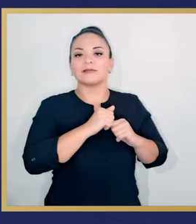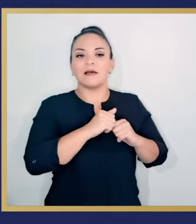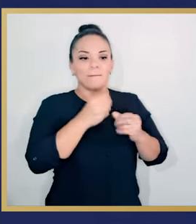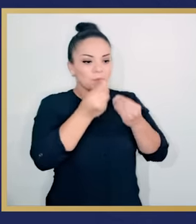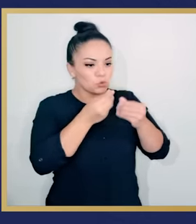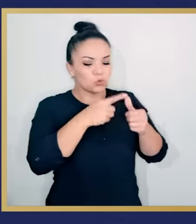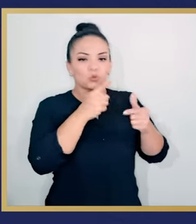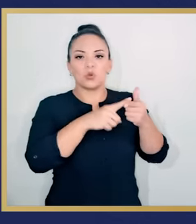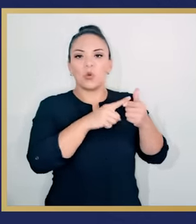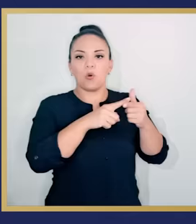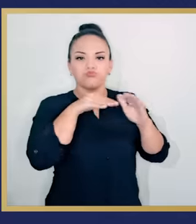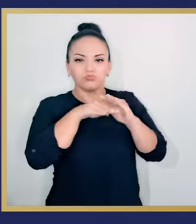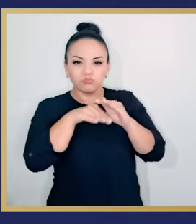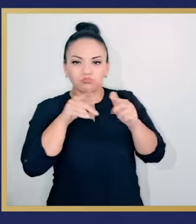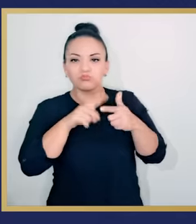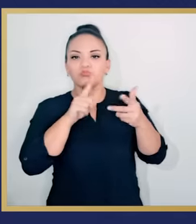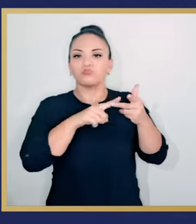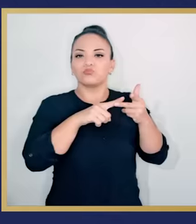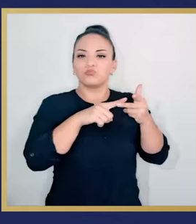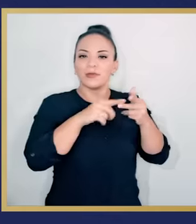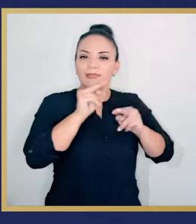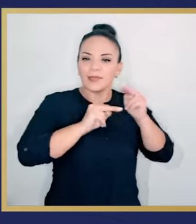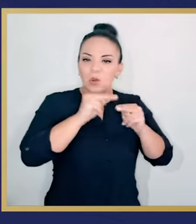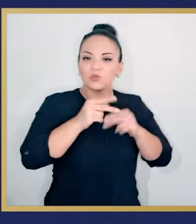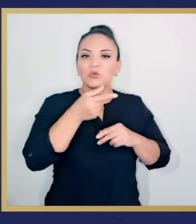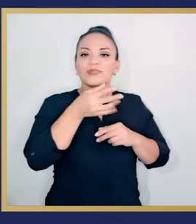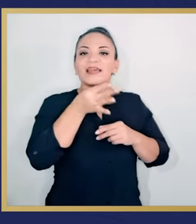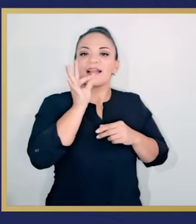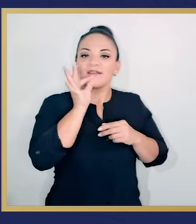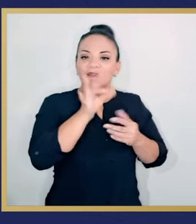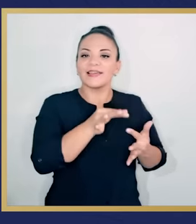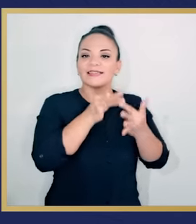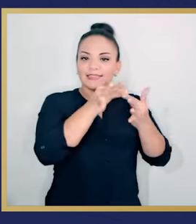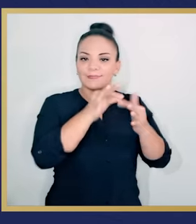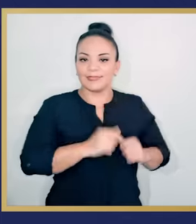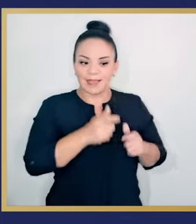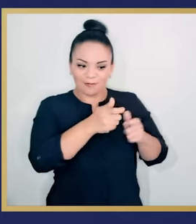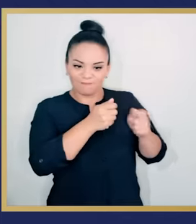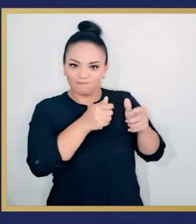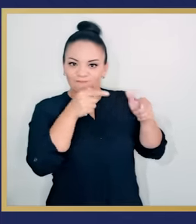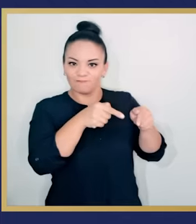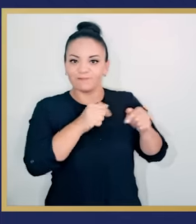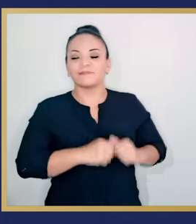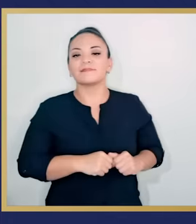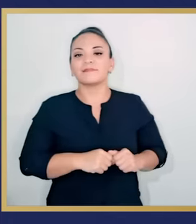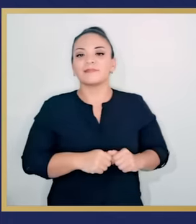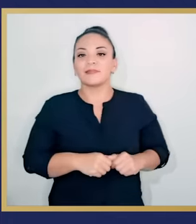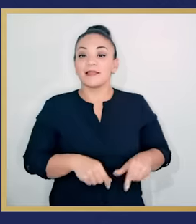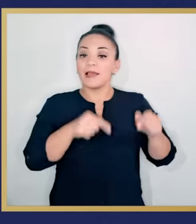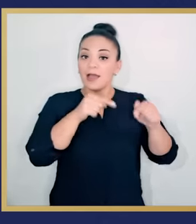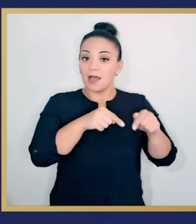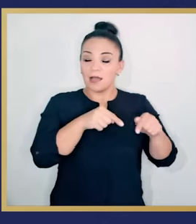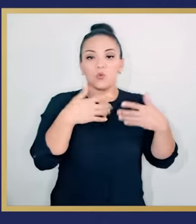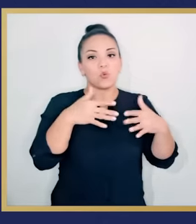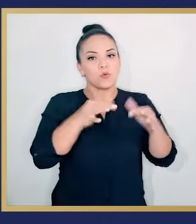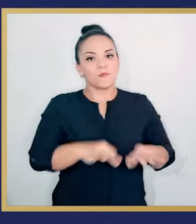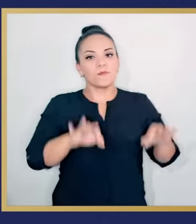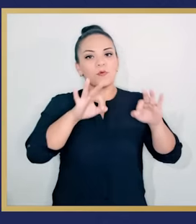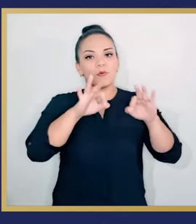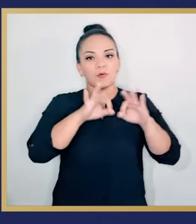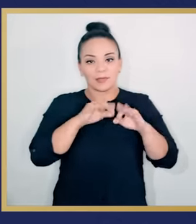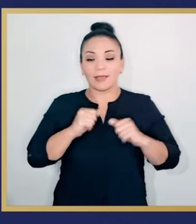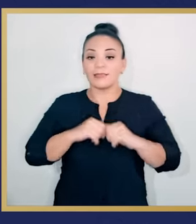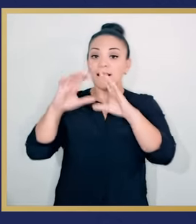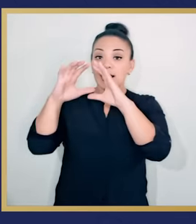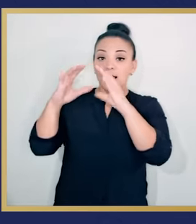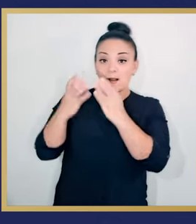comunidades dedicadas principalmente a la producción, acopio, industrialización y comercialización del café de especialidad. Esta parte del